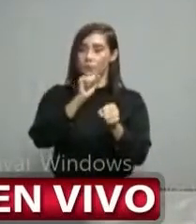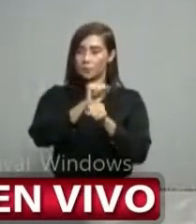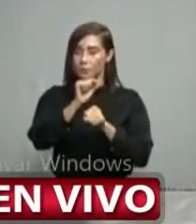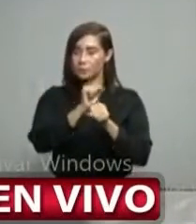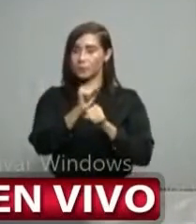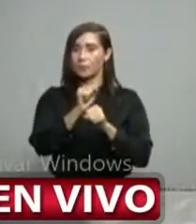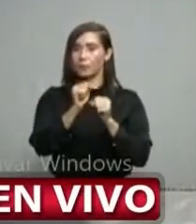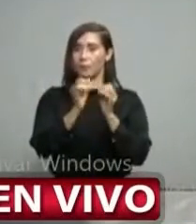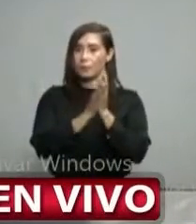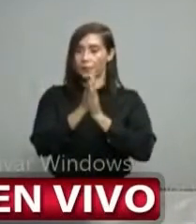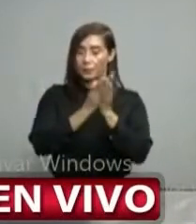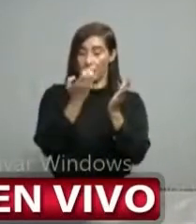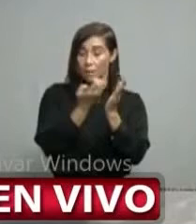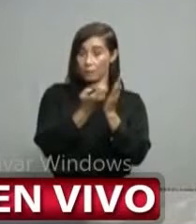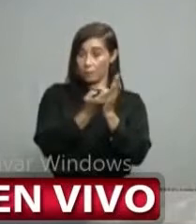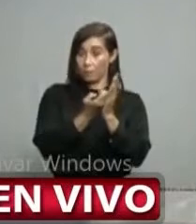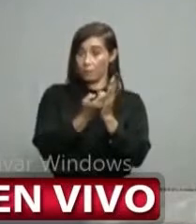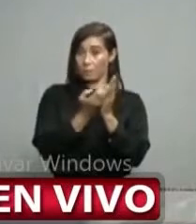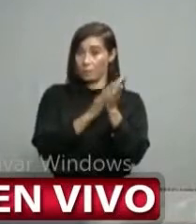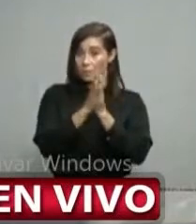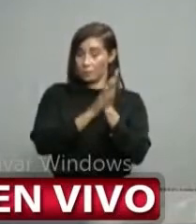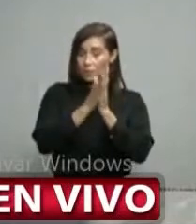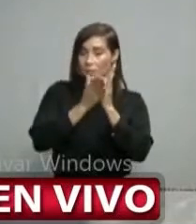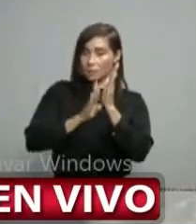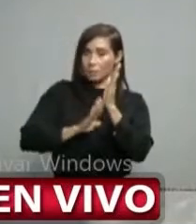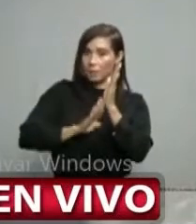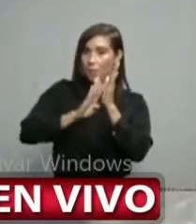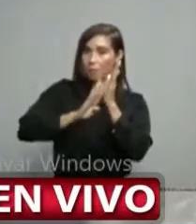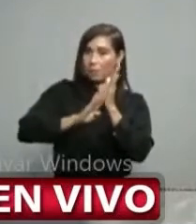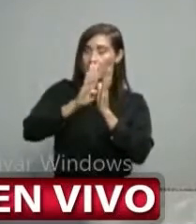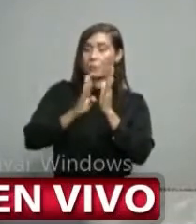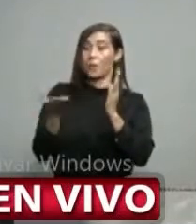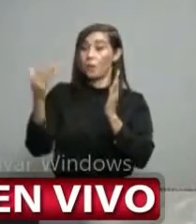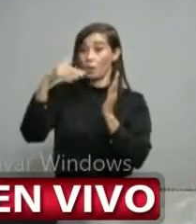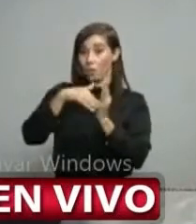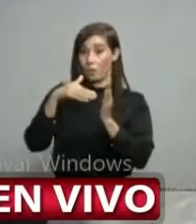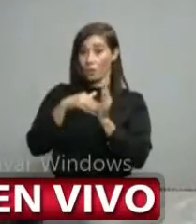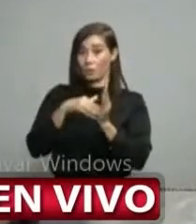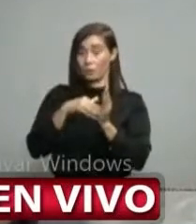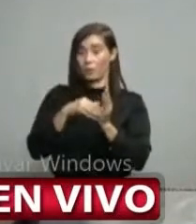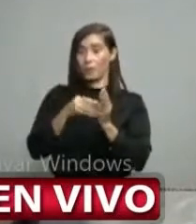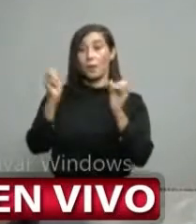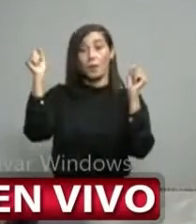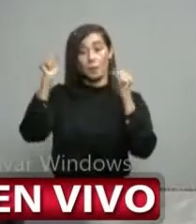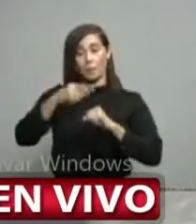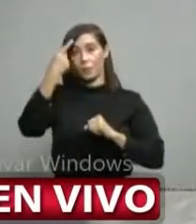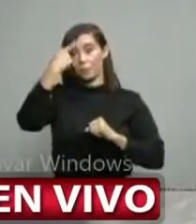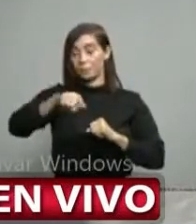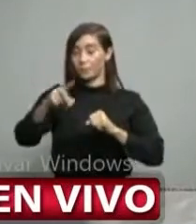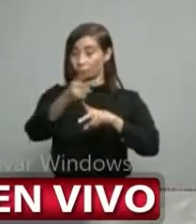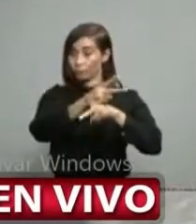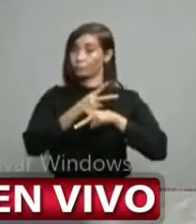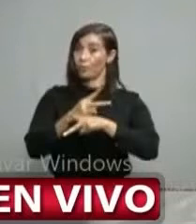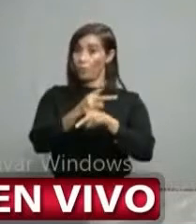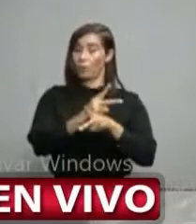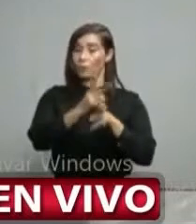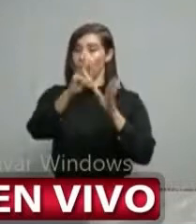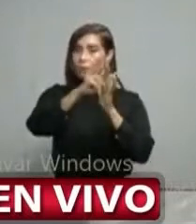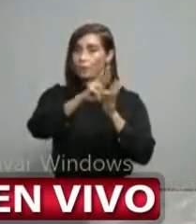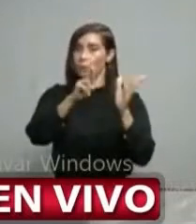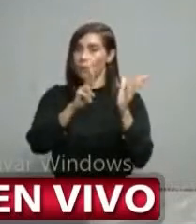actividad. Se puede, digamos, con los operativos, con las medidas de contingencia, pues,